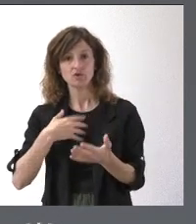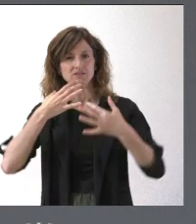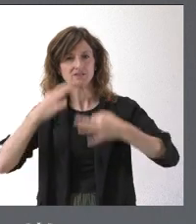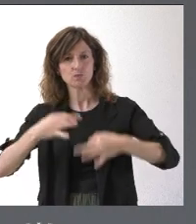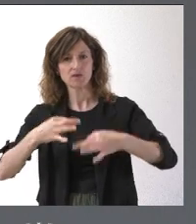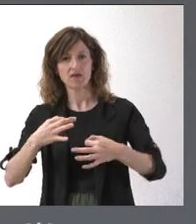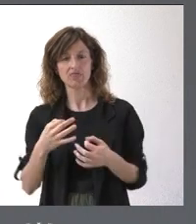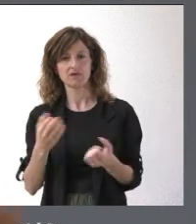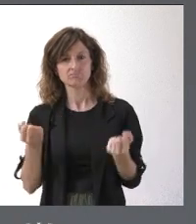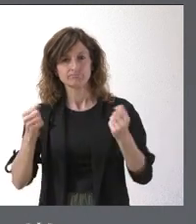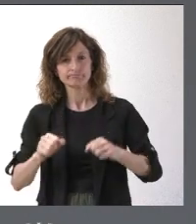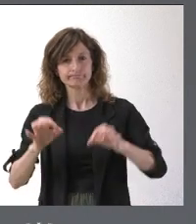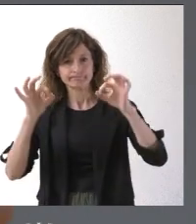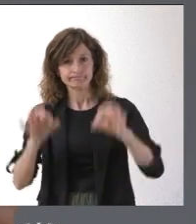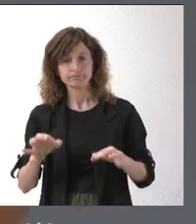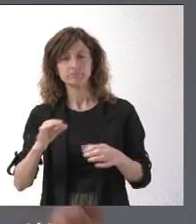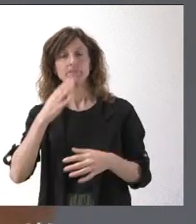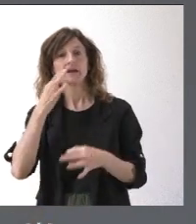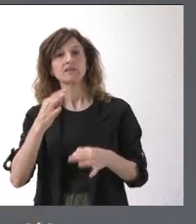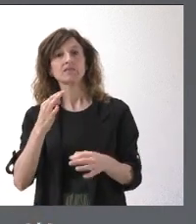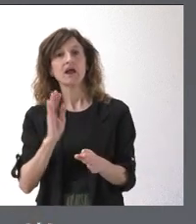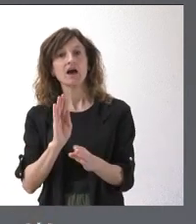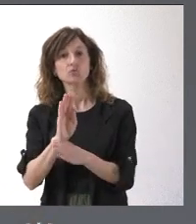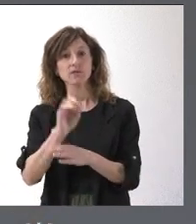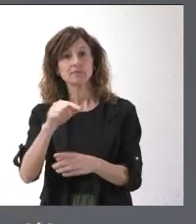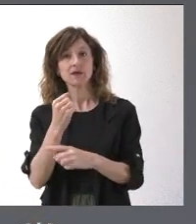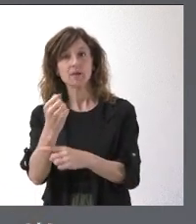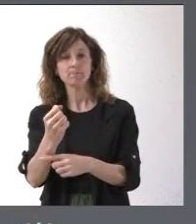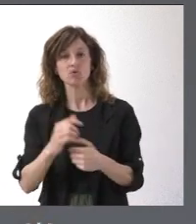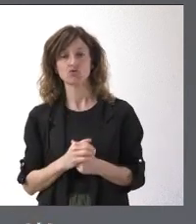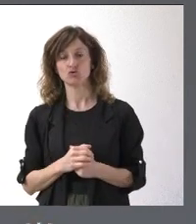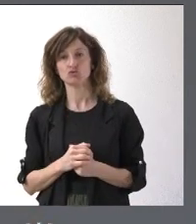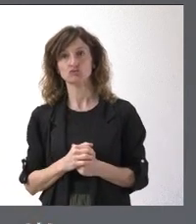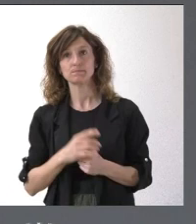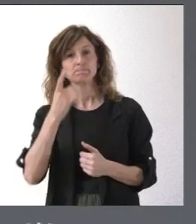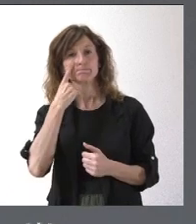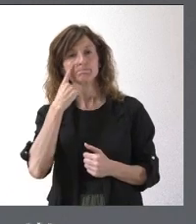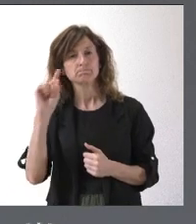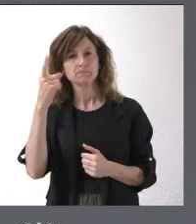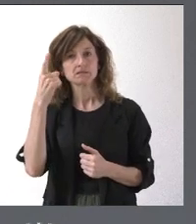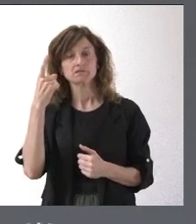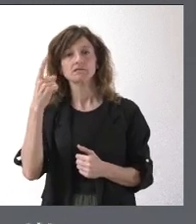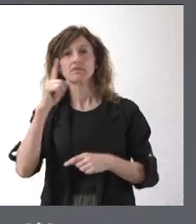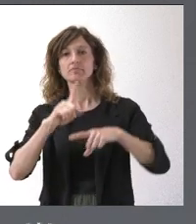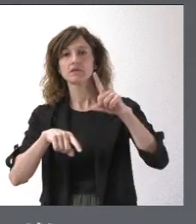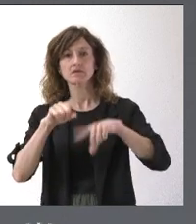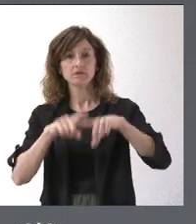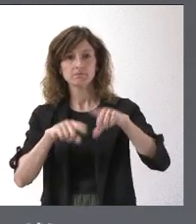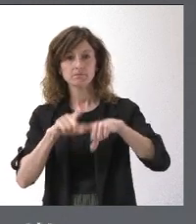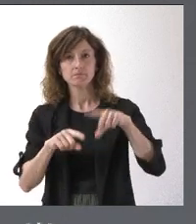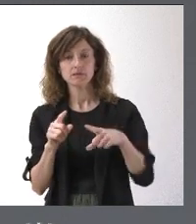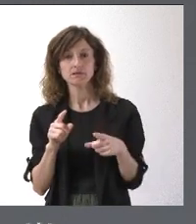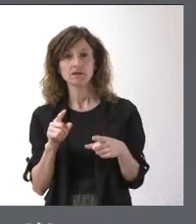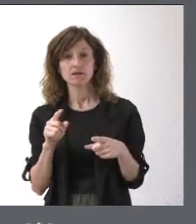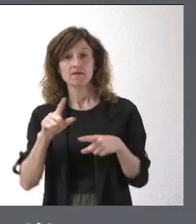prestaciones y de garantizar esas ayudas y esos apoyos que se prestan. Sobre todo, lo más importante es en función de lo